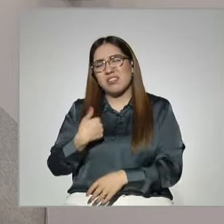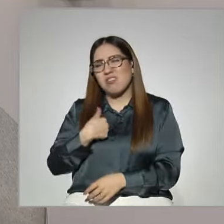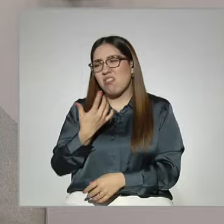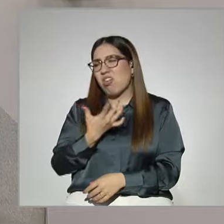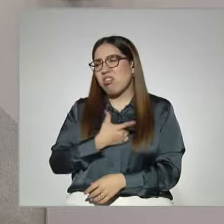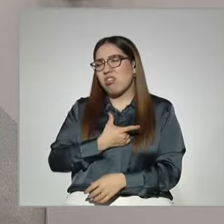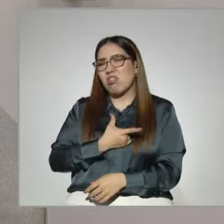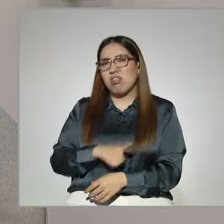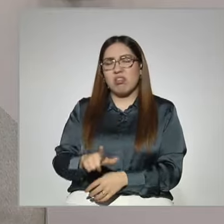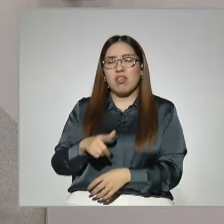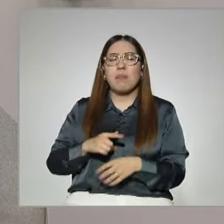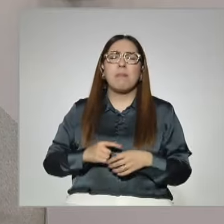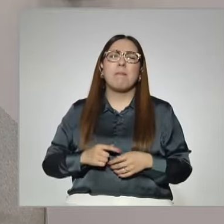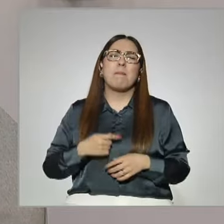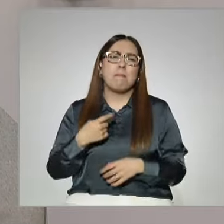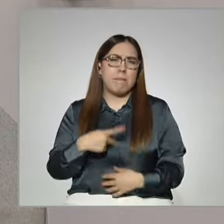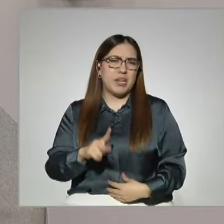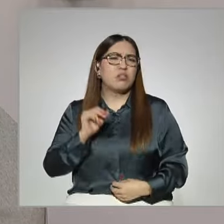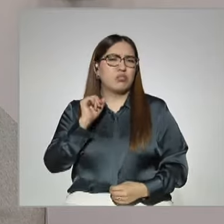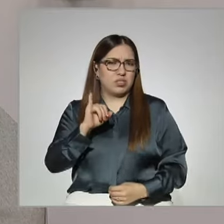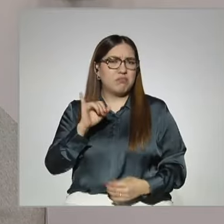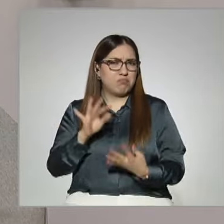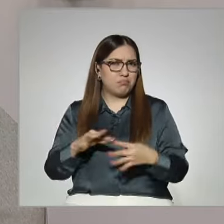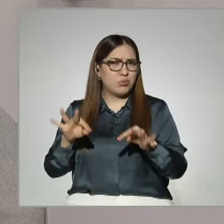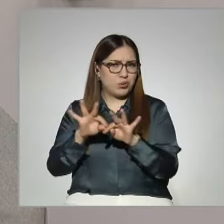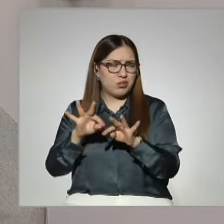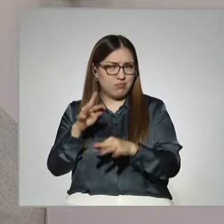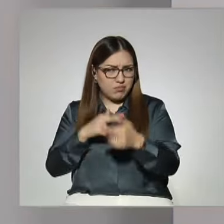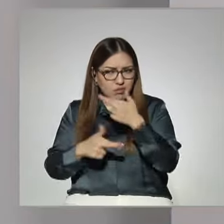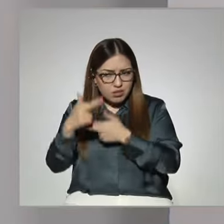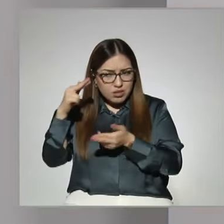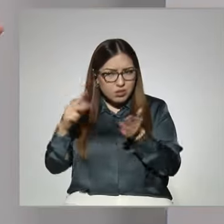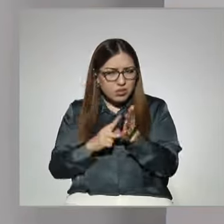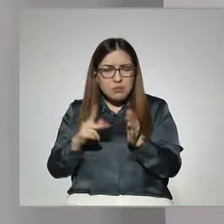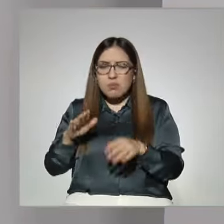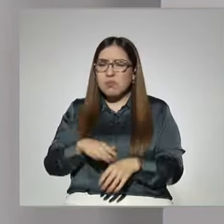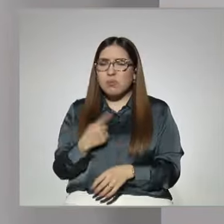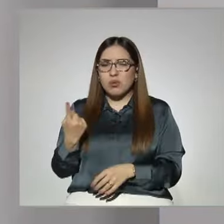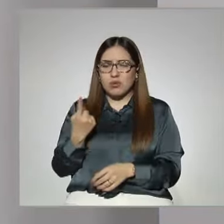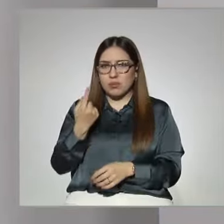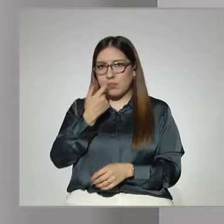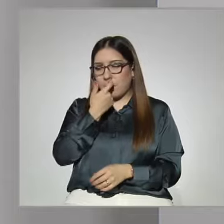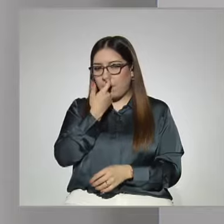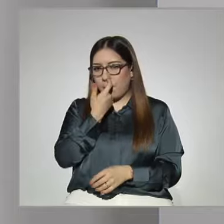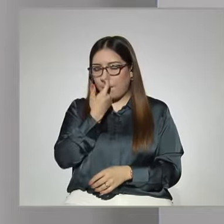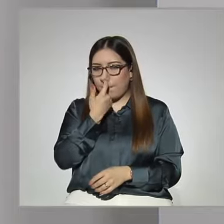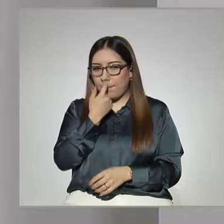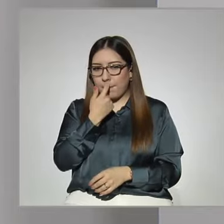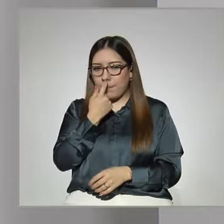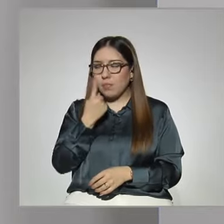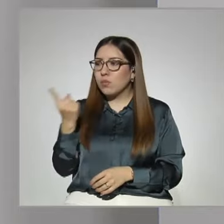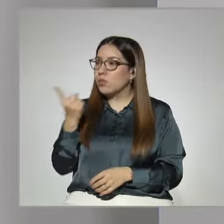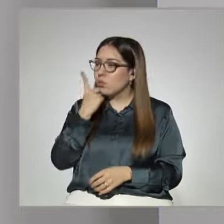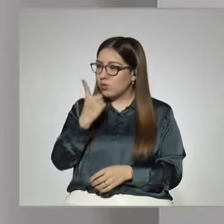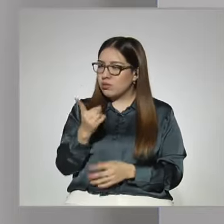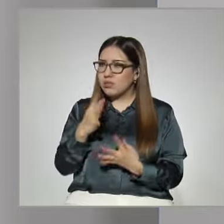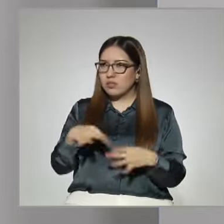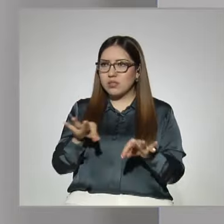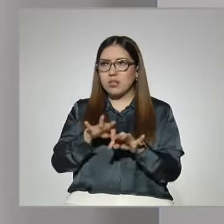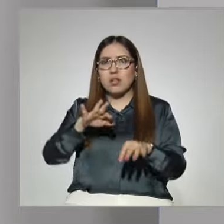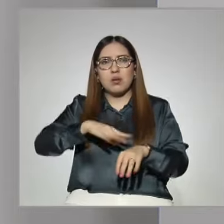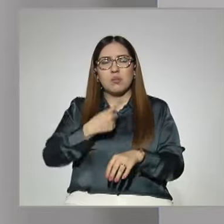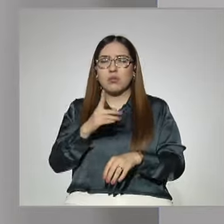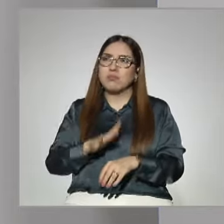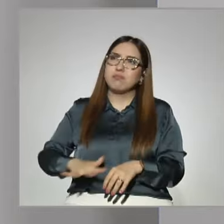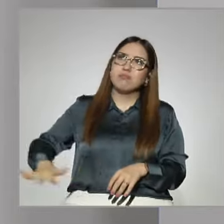¿Por qué sí sería importante que lo retomara, por ejemplo? Tocas un punto importante, Lupita, porque el entorno tiene